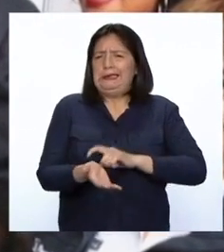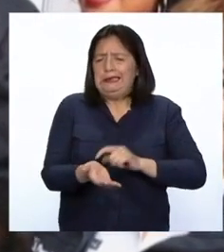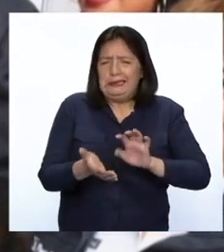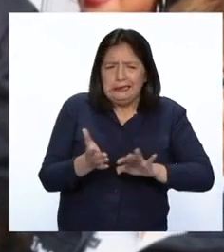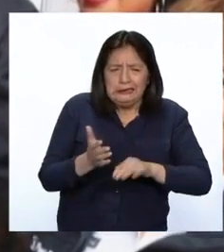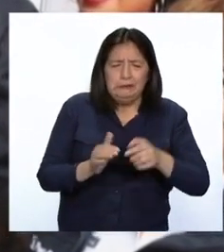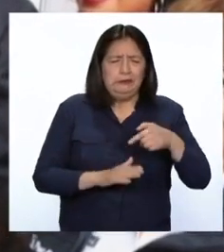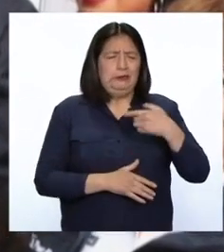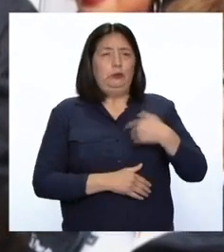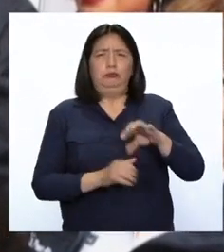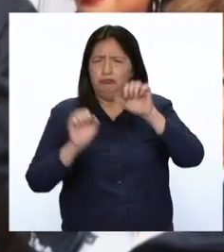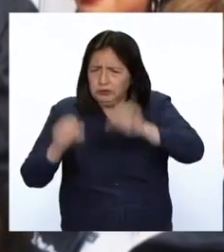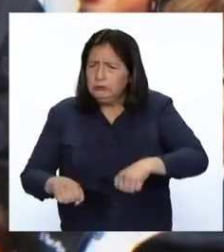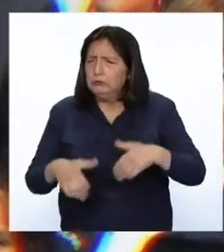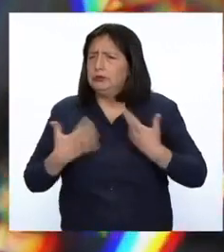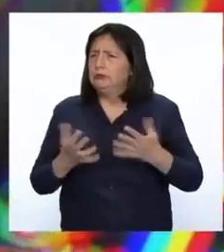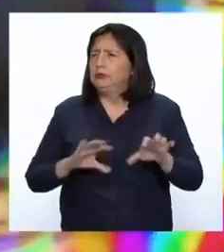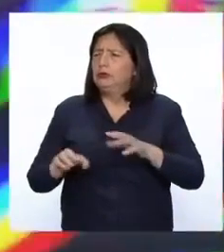juntos.